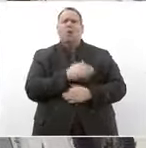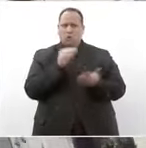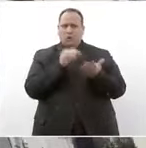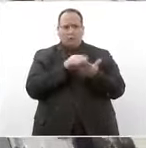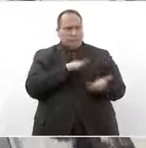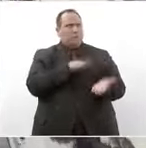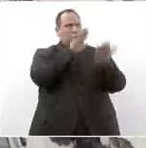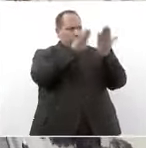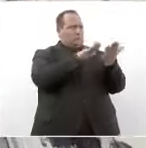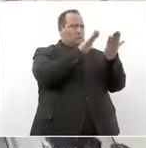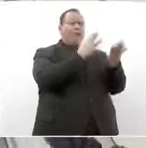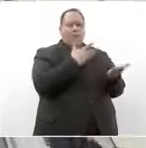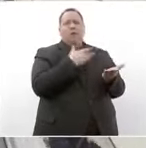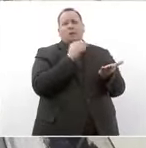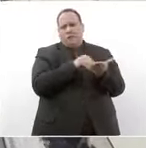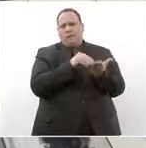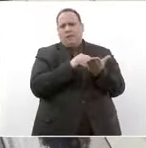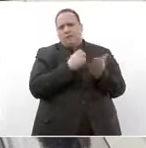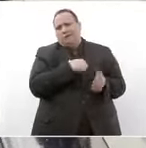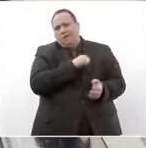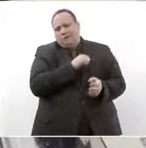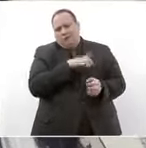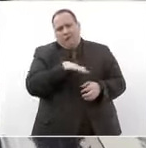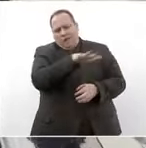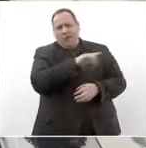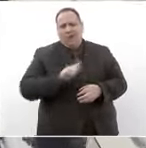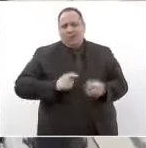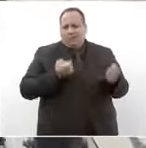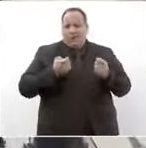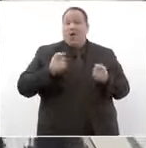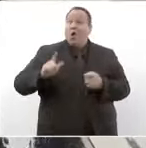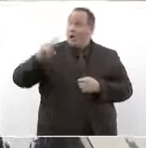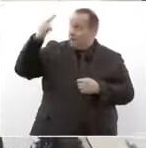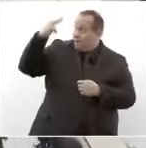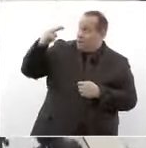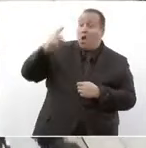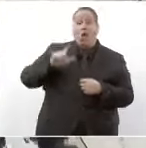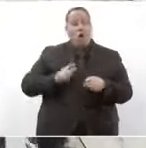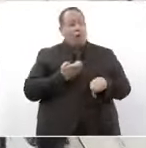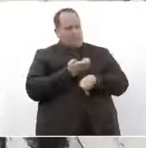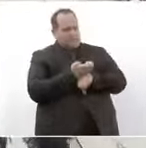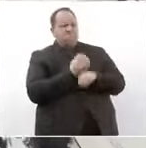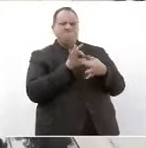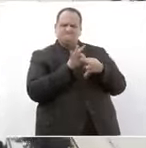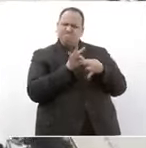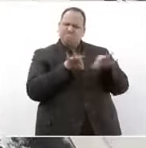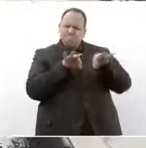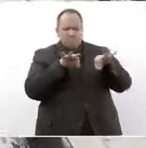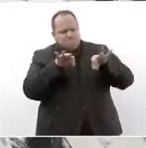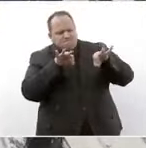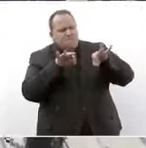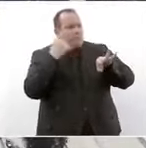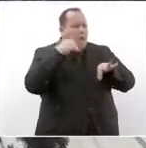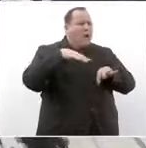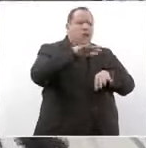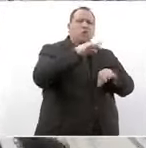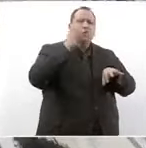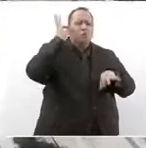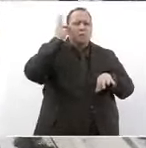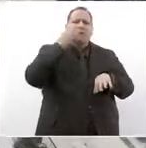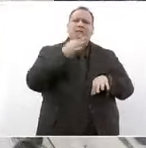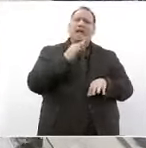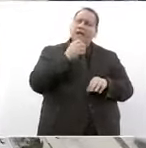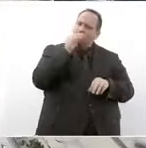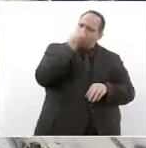aún tiene retos por superar por ello el gobierno de méxico y el gobierno estatal siguen trabajando para brindar servicios